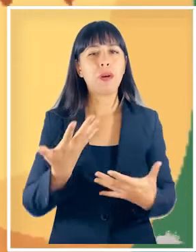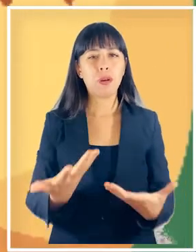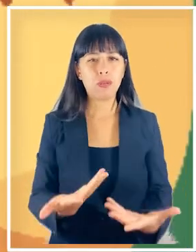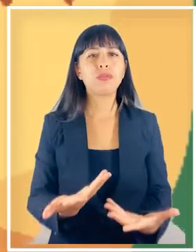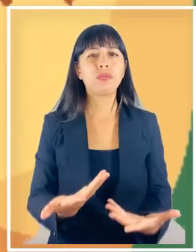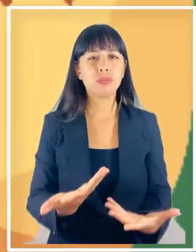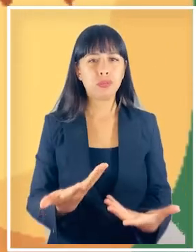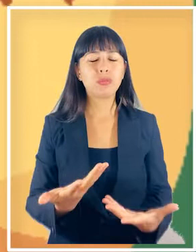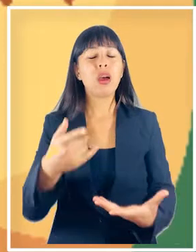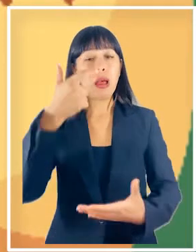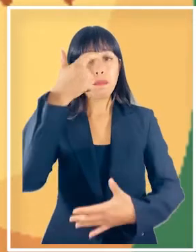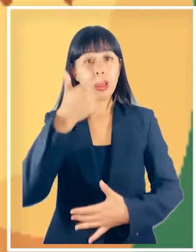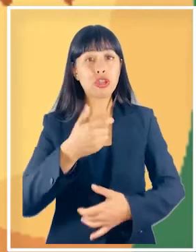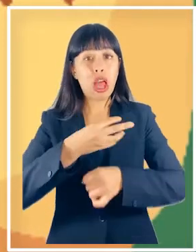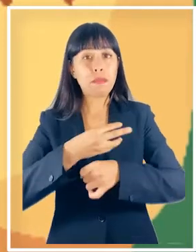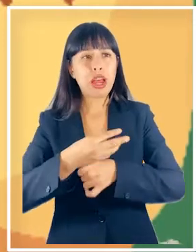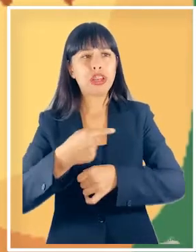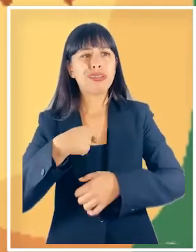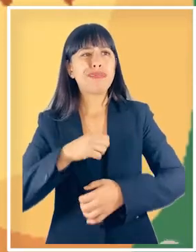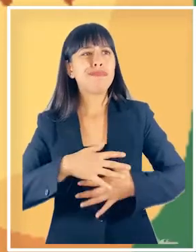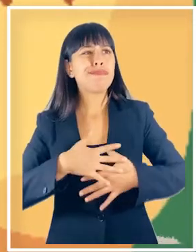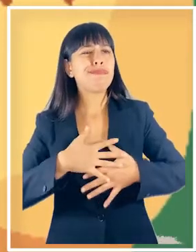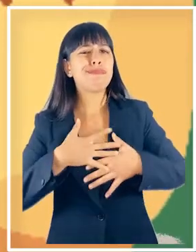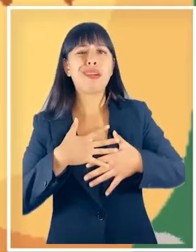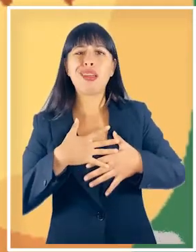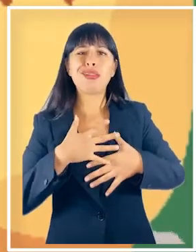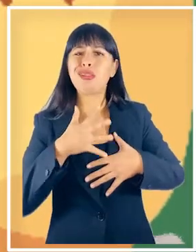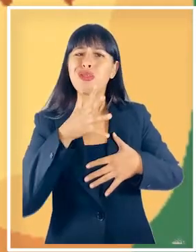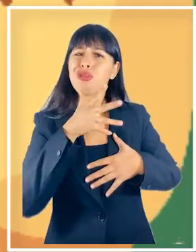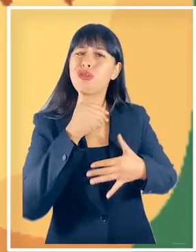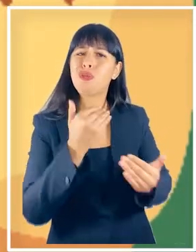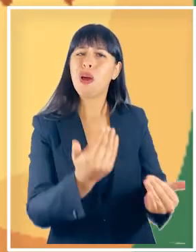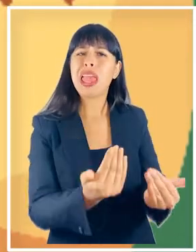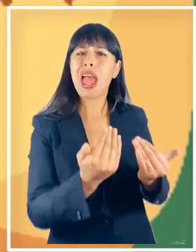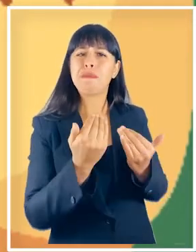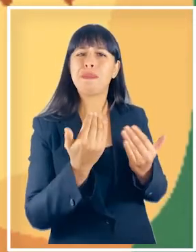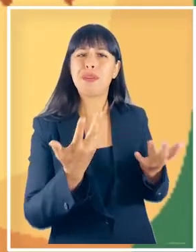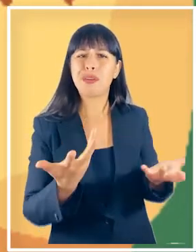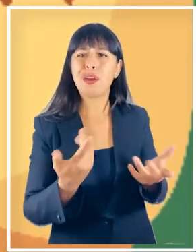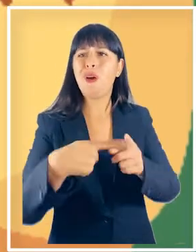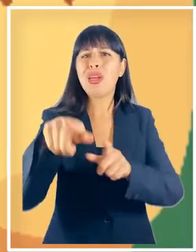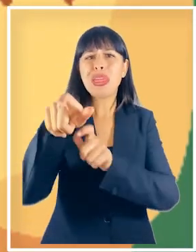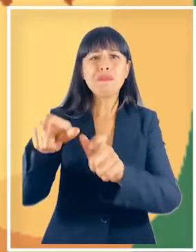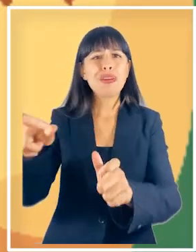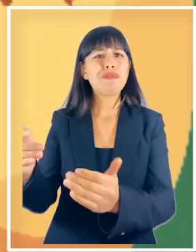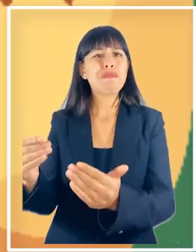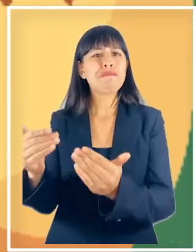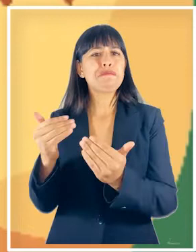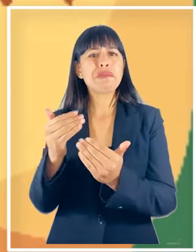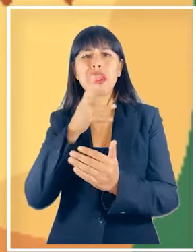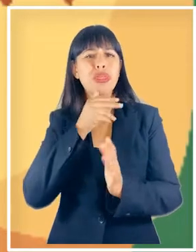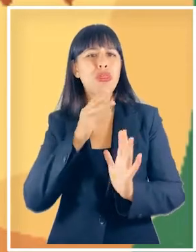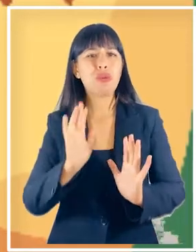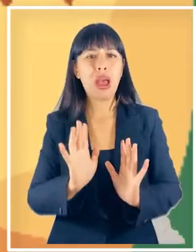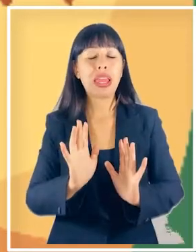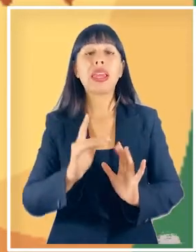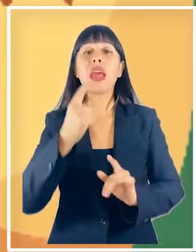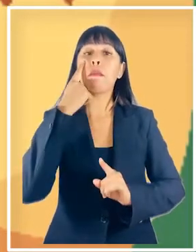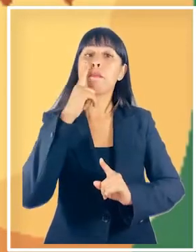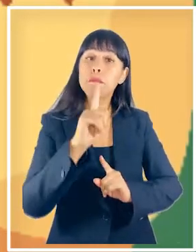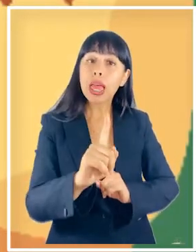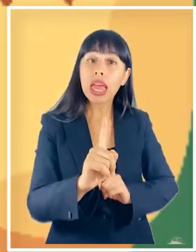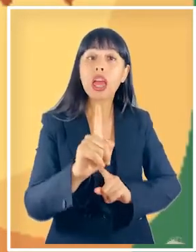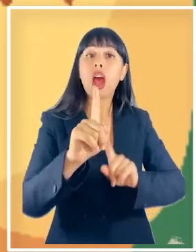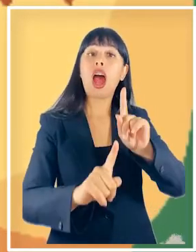sentimiento que tiene la persona mayor de no tener apoyo de otras personas sin embargo hay